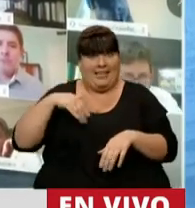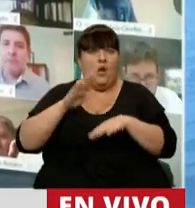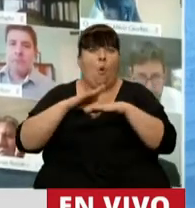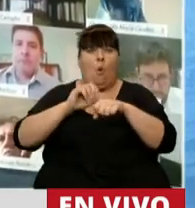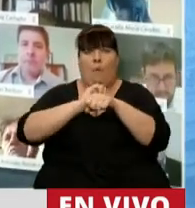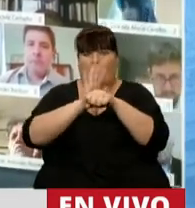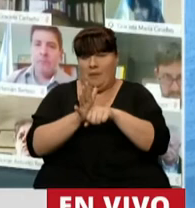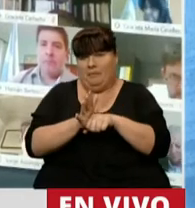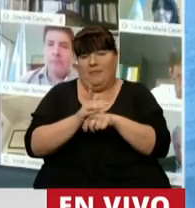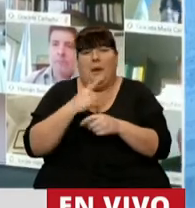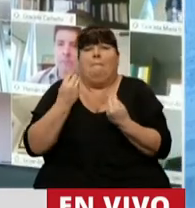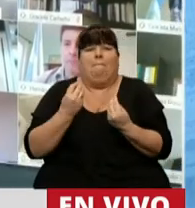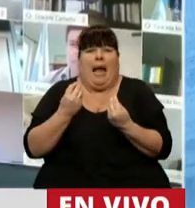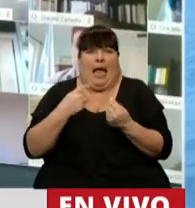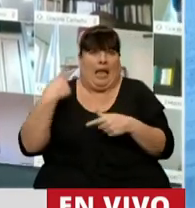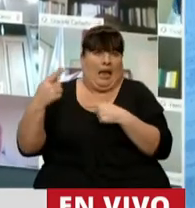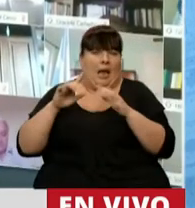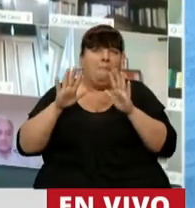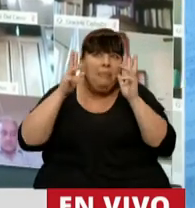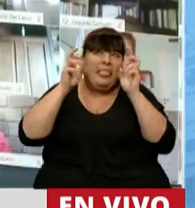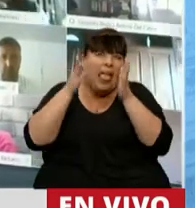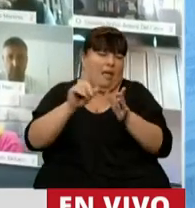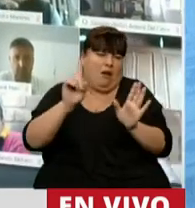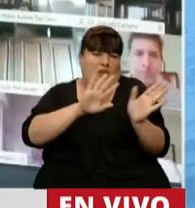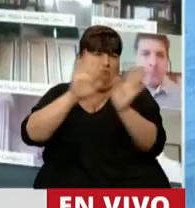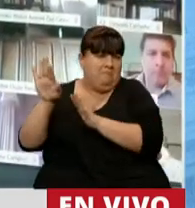pandemia y no vale la pena detenernos en eso.